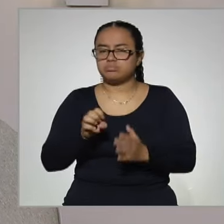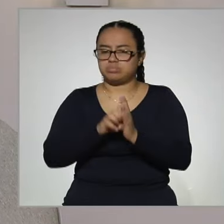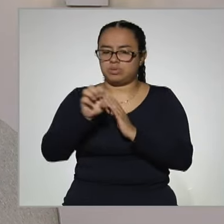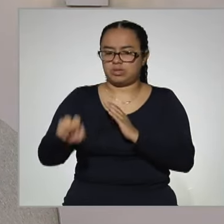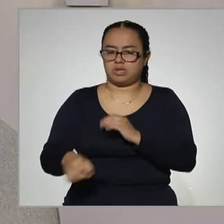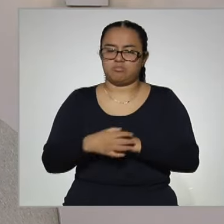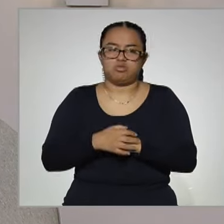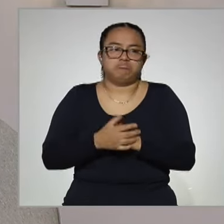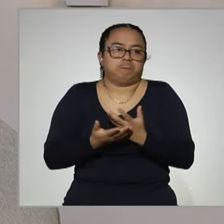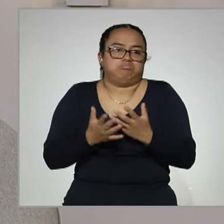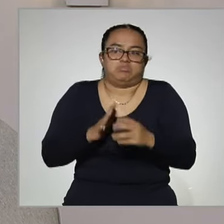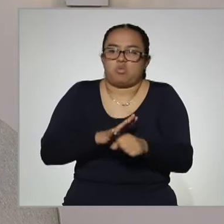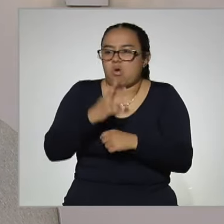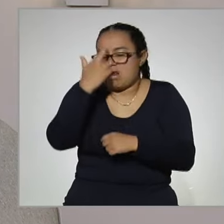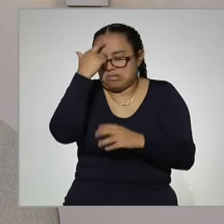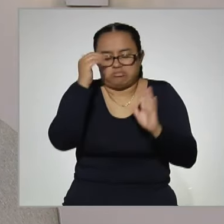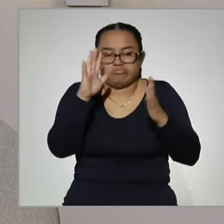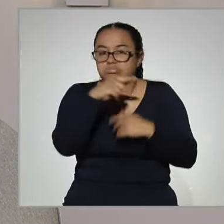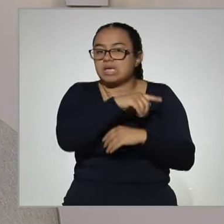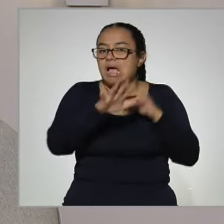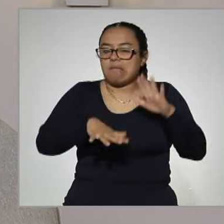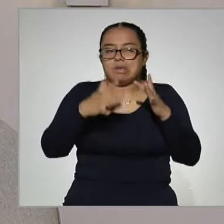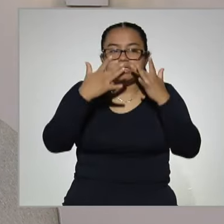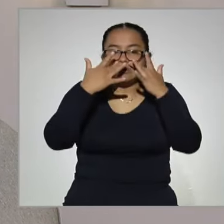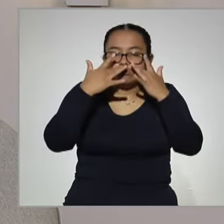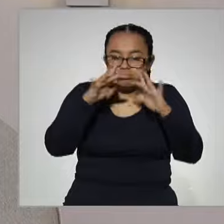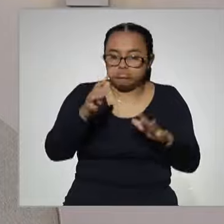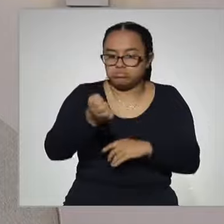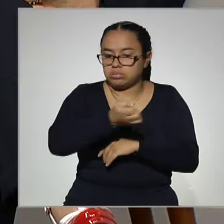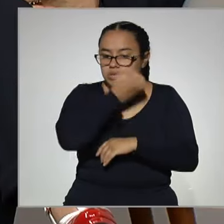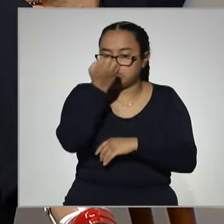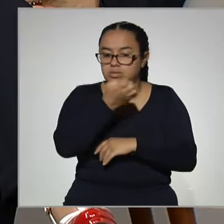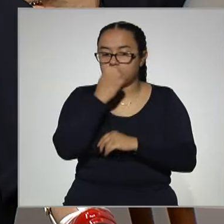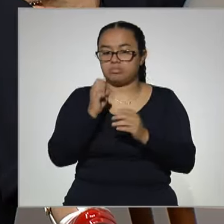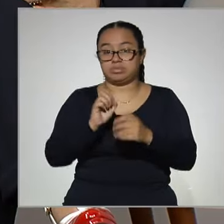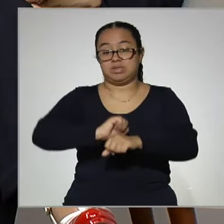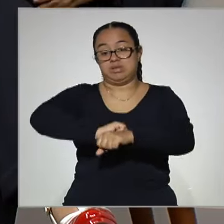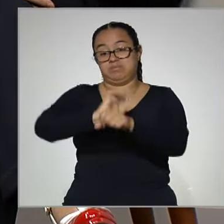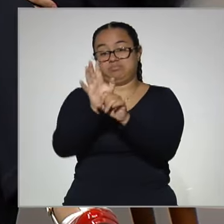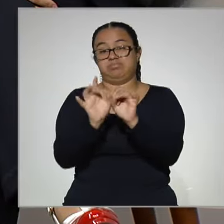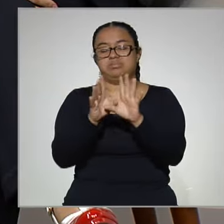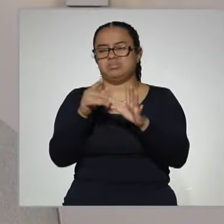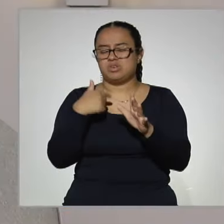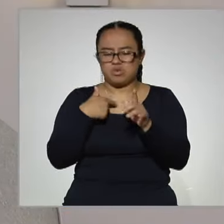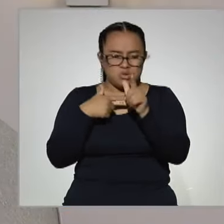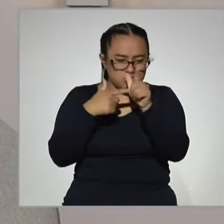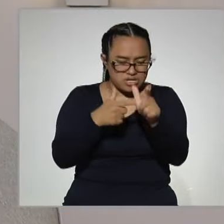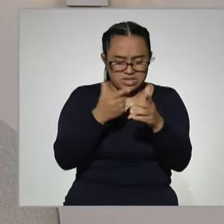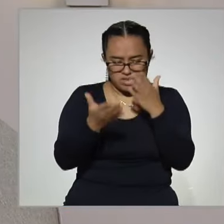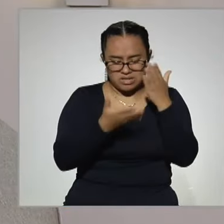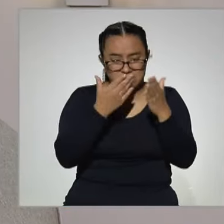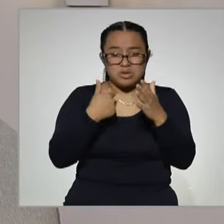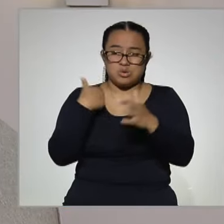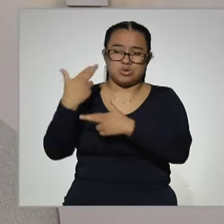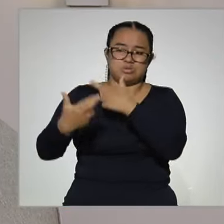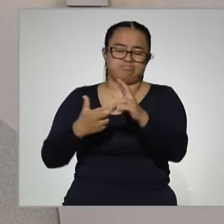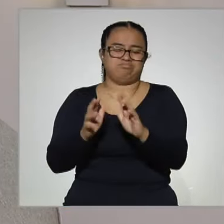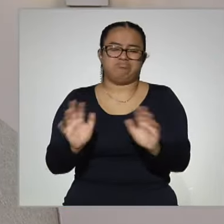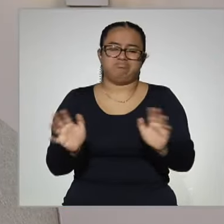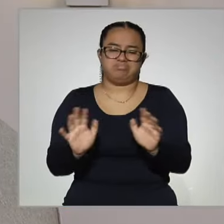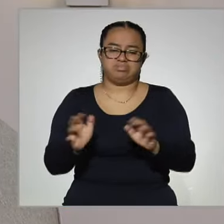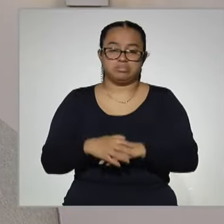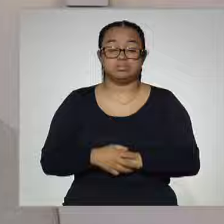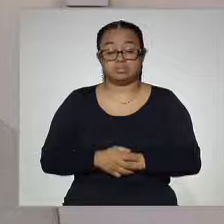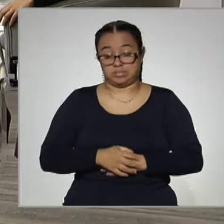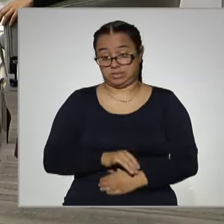pues, por la razón que tú quieras, abandonaron? Sobre todo lo vimos en pandemia, ¿ya no quisieron o ya no pudieron regresar? Sí